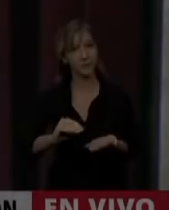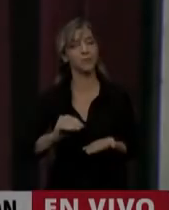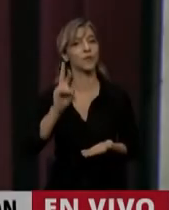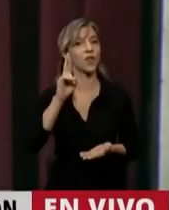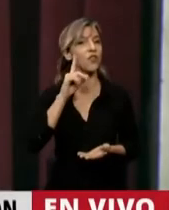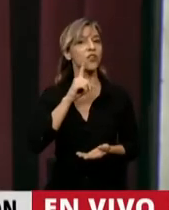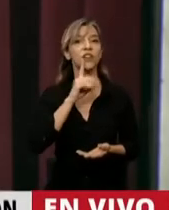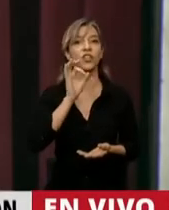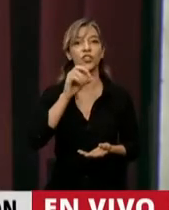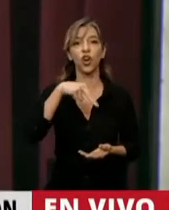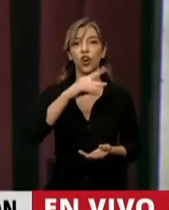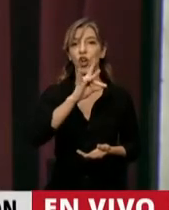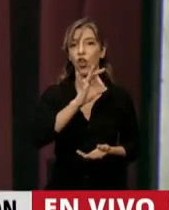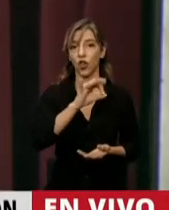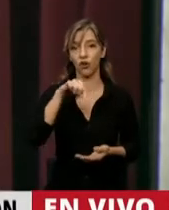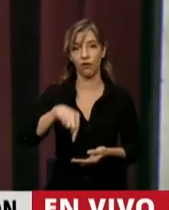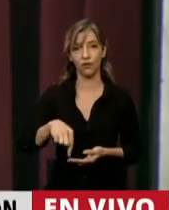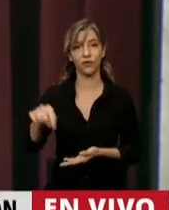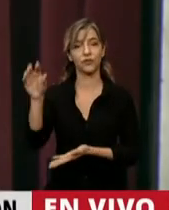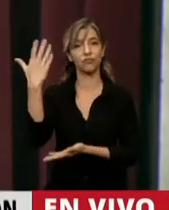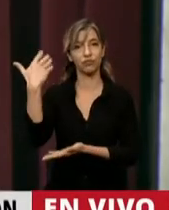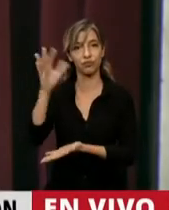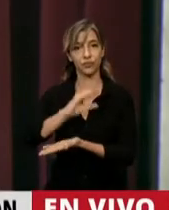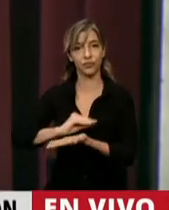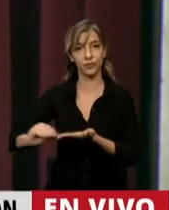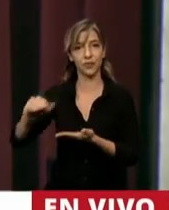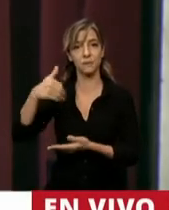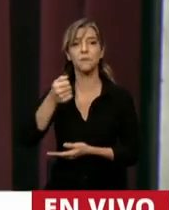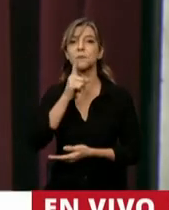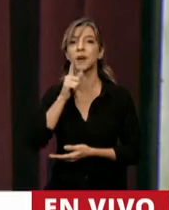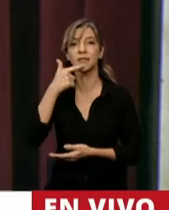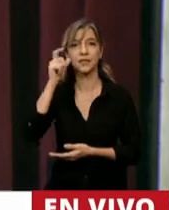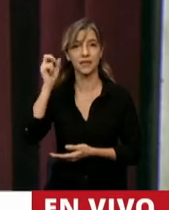Tiene la palabra Lorena Matzen, la diputada Lorena Matzen.